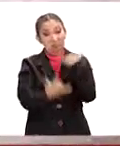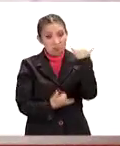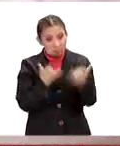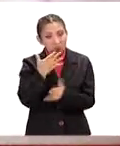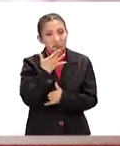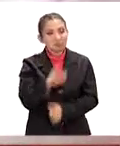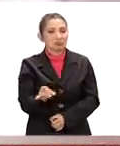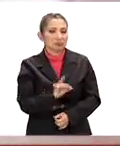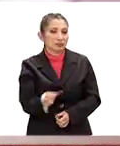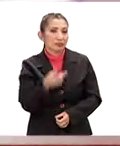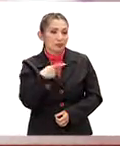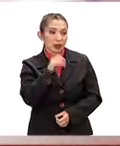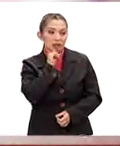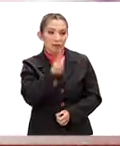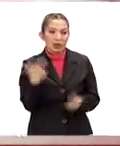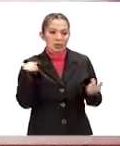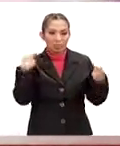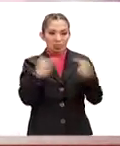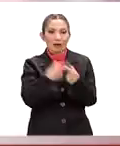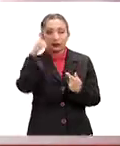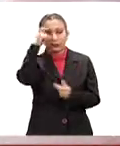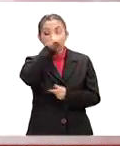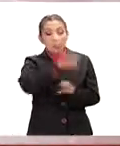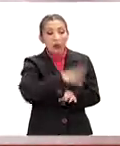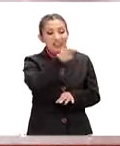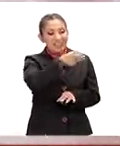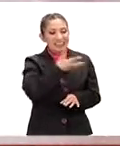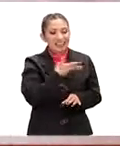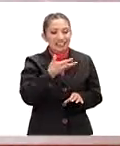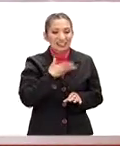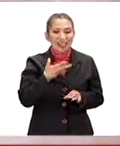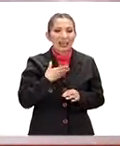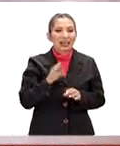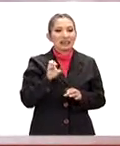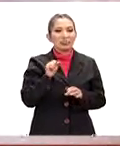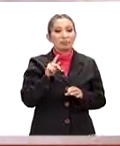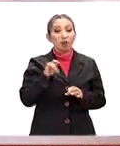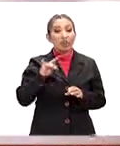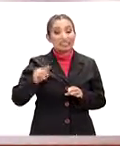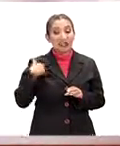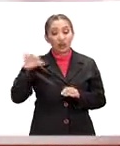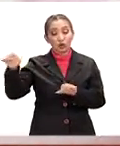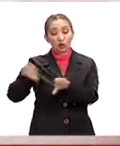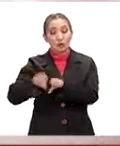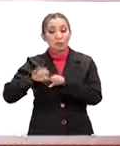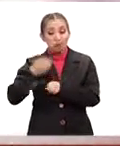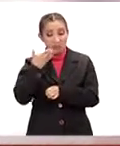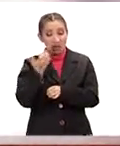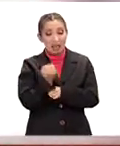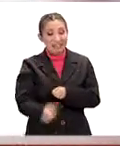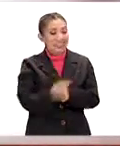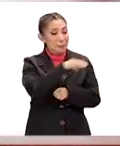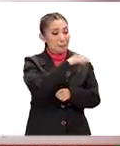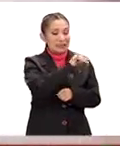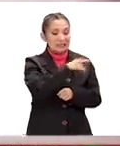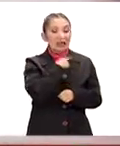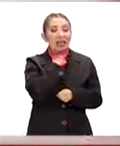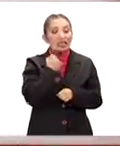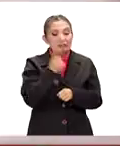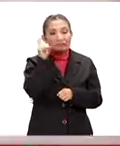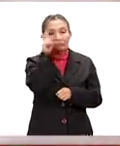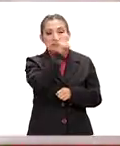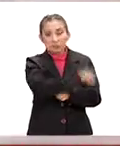fácil, pero a la vez complicado. ¿Por qué? Porque tienen el Sporting, pero, pues, obviamente, la baja de Lionel hace que sea